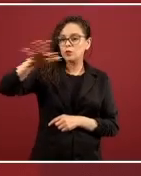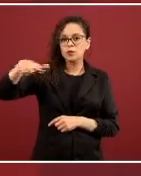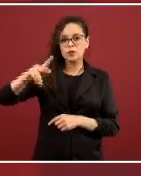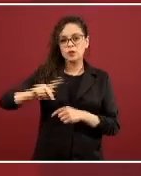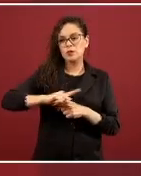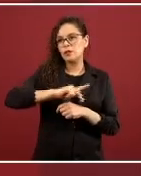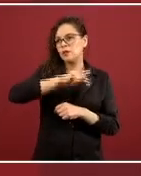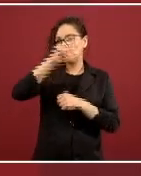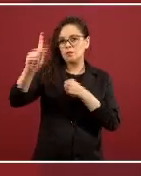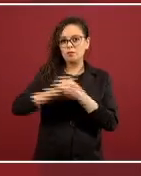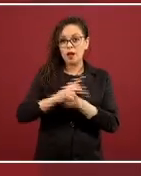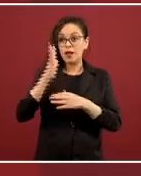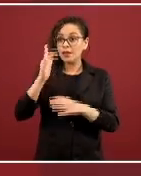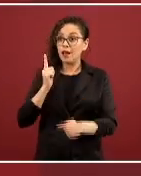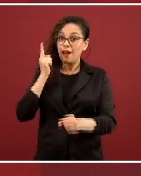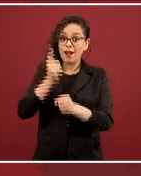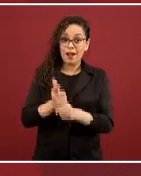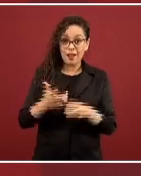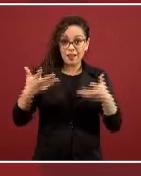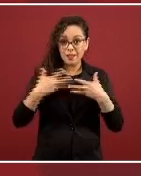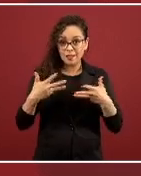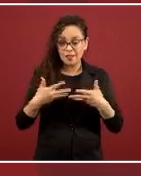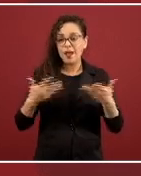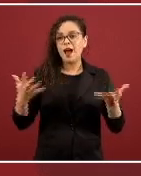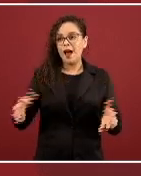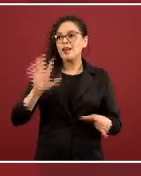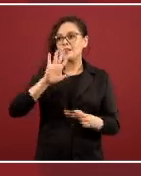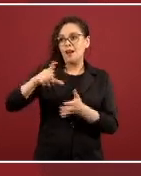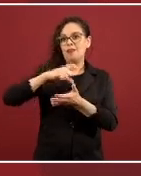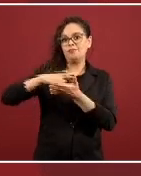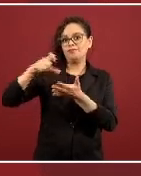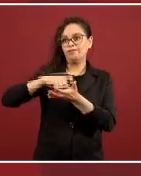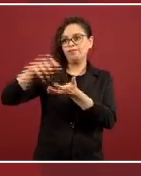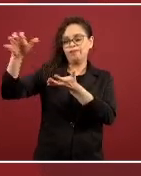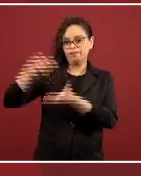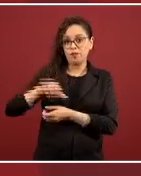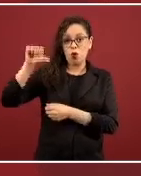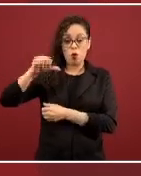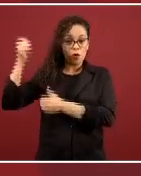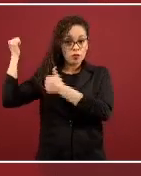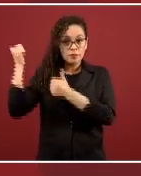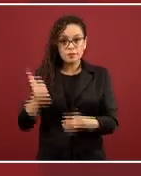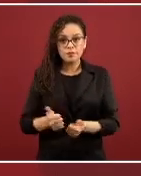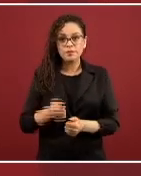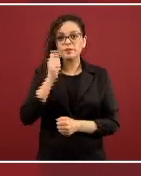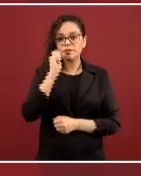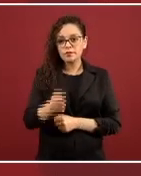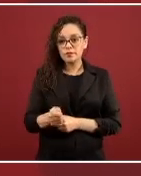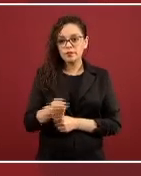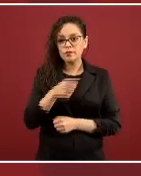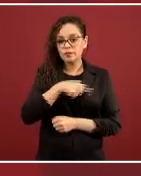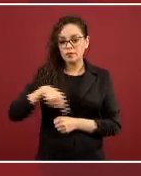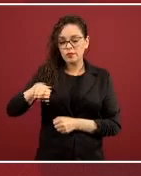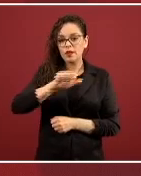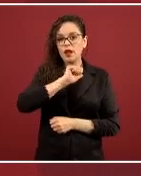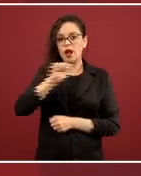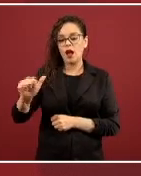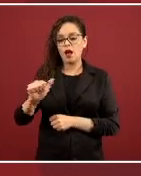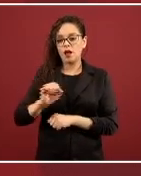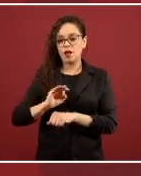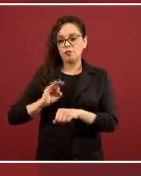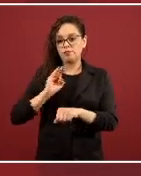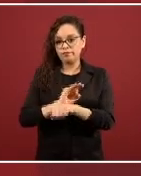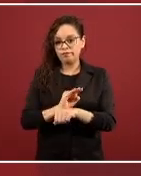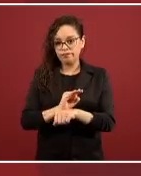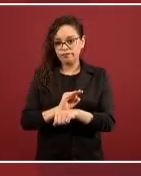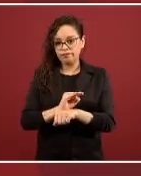insumos. Entonces, lo que hoy viene y llegará hoy por la noche son mayormente insumos de protección personal, los famosos